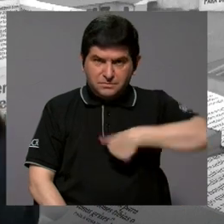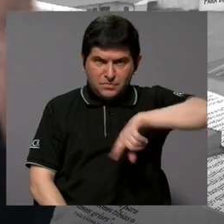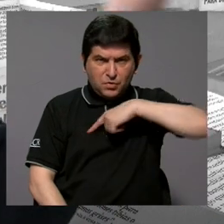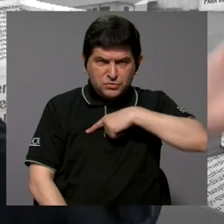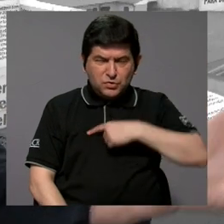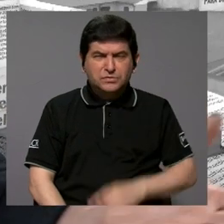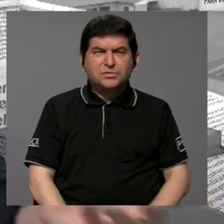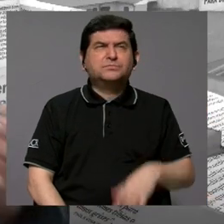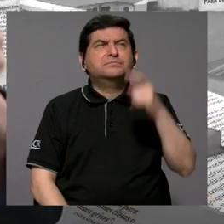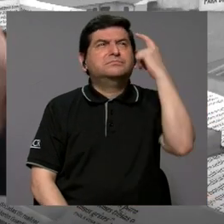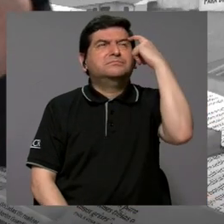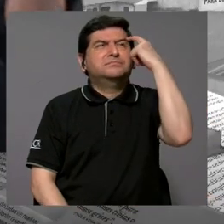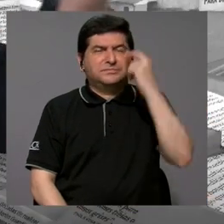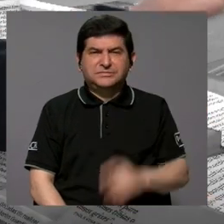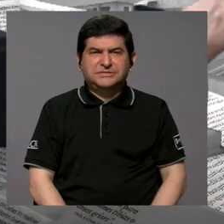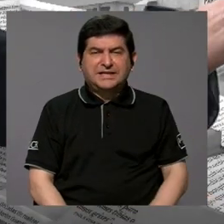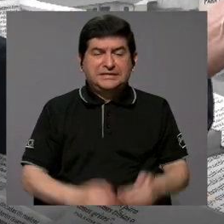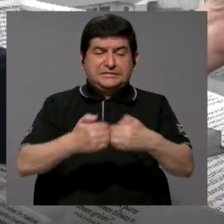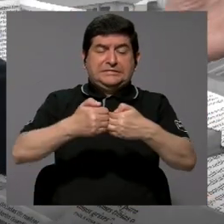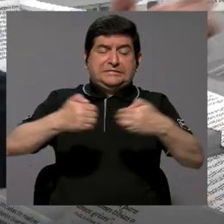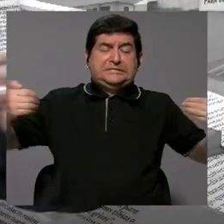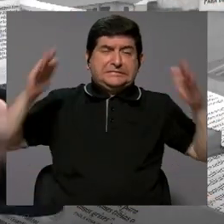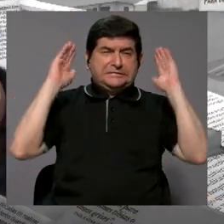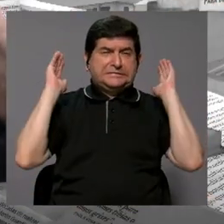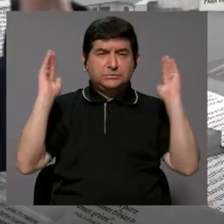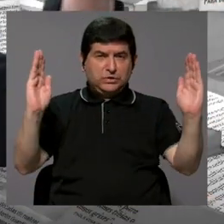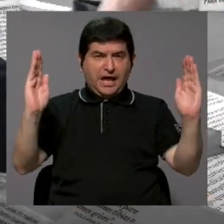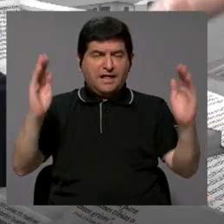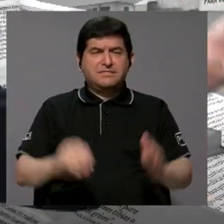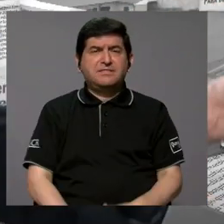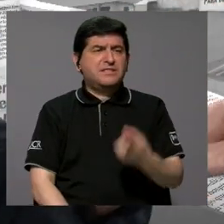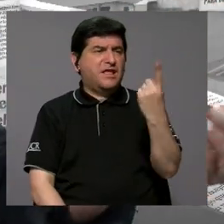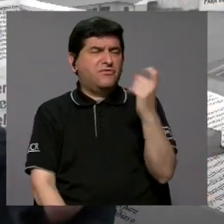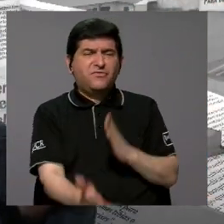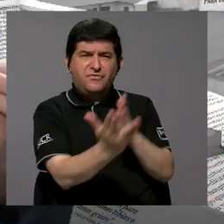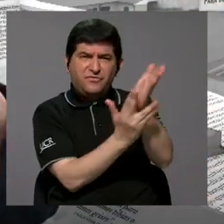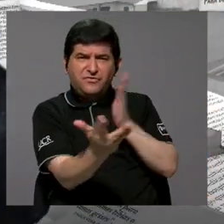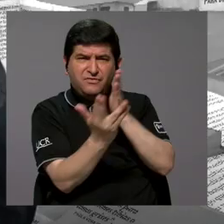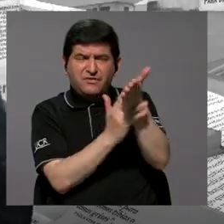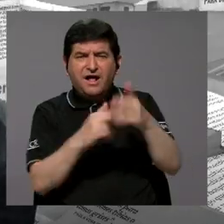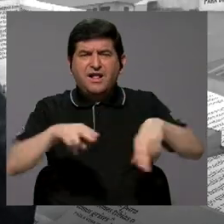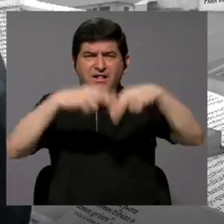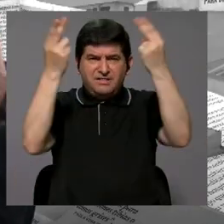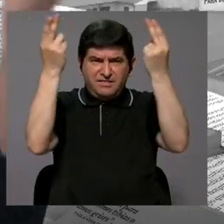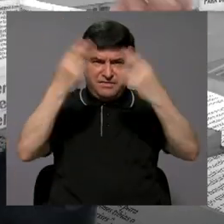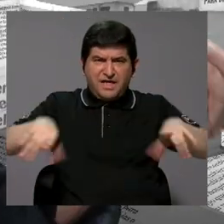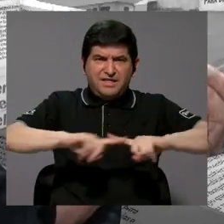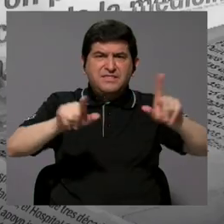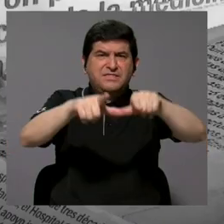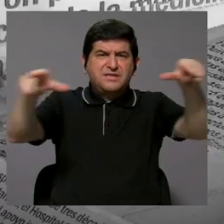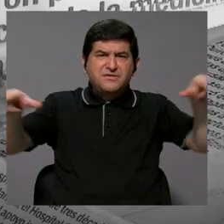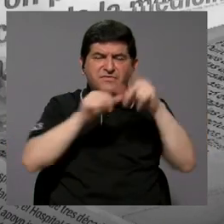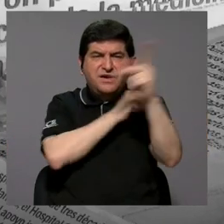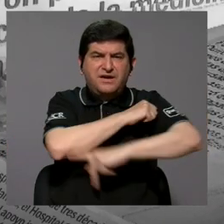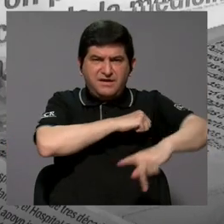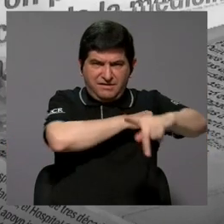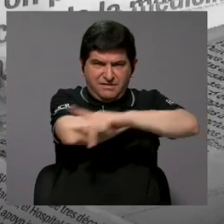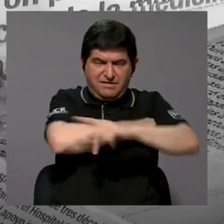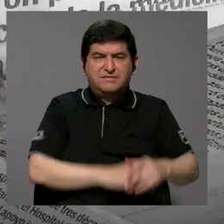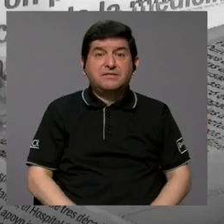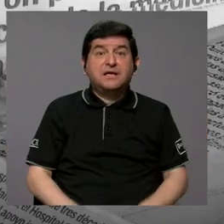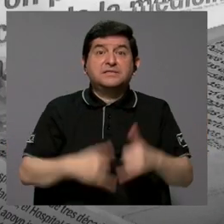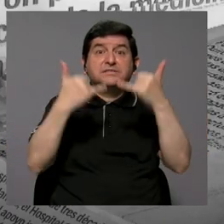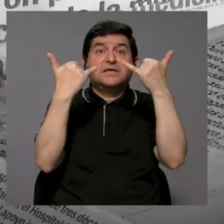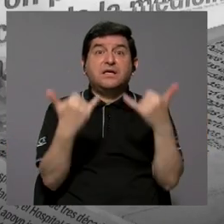cómo incorporar, o sea, hay brechas enormes, hay falta de acceso a internet en diferentes lugares del país